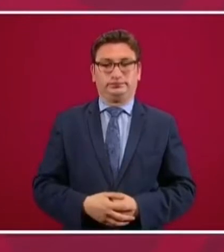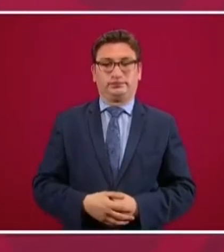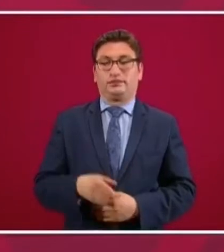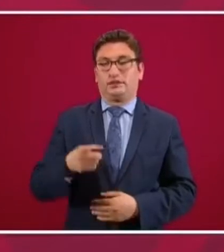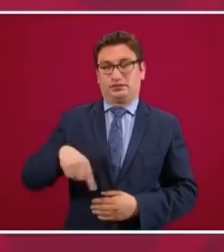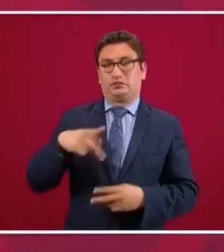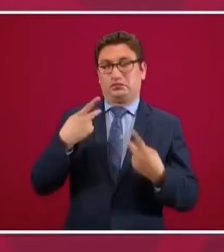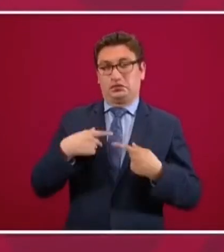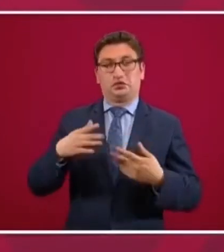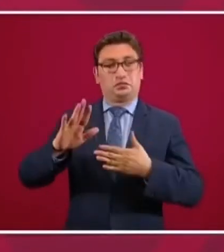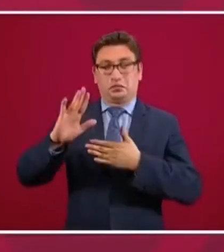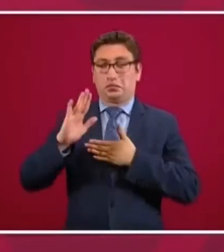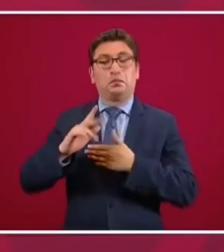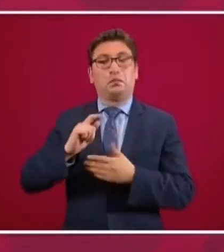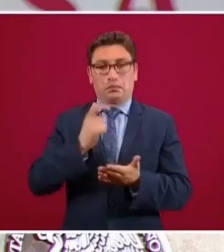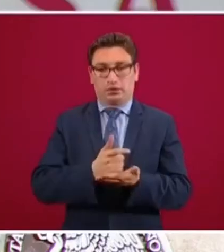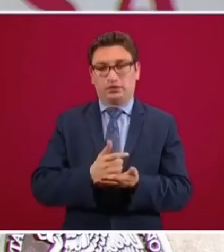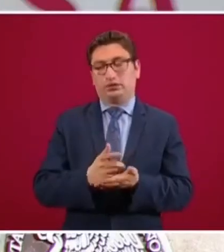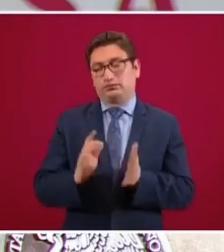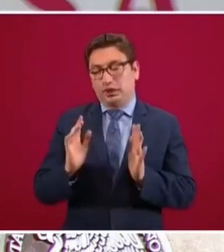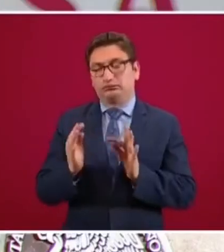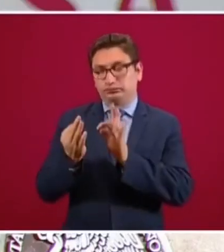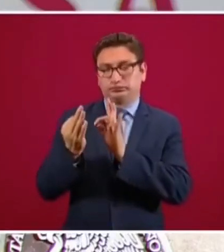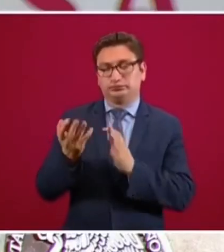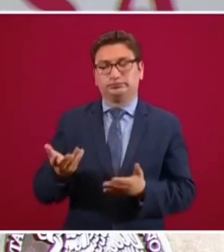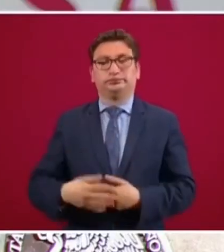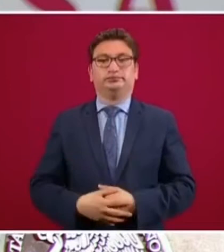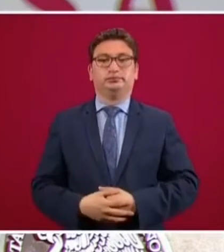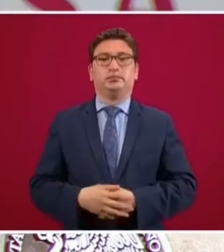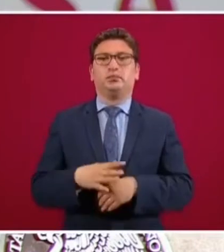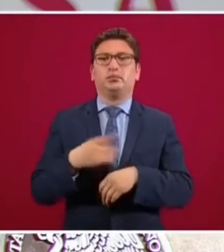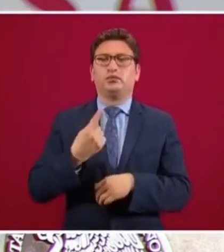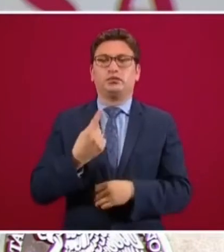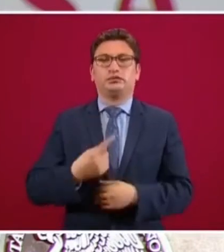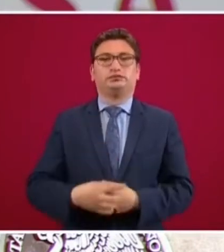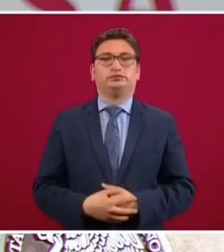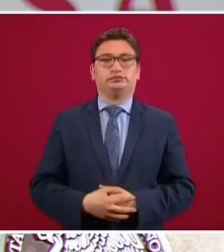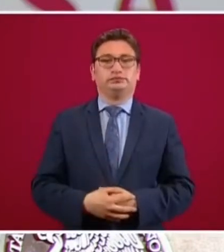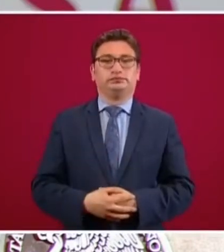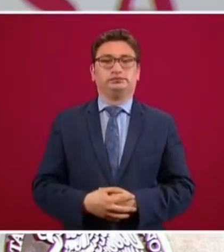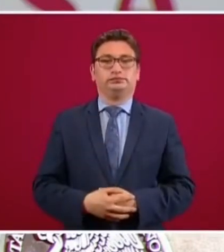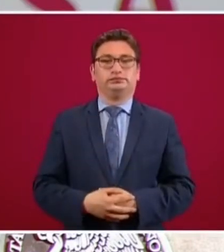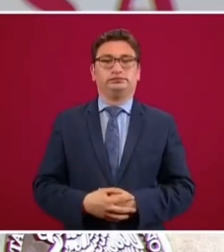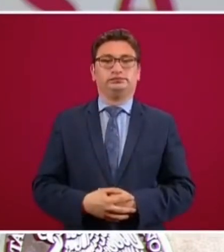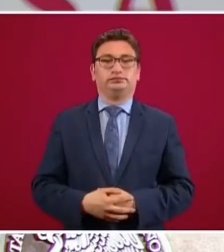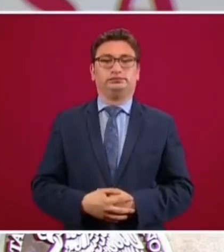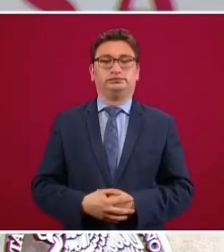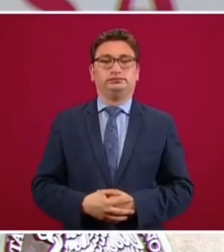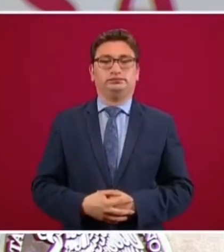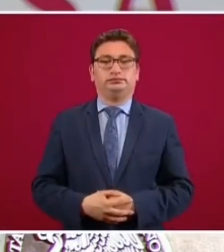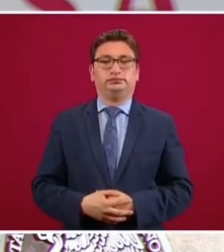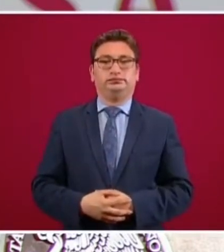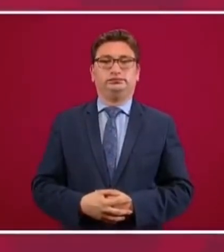porque la mayor riqueza